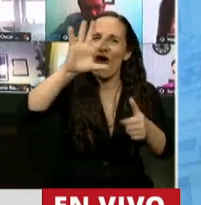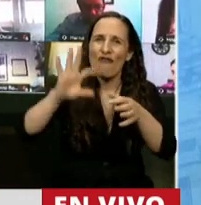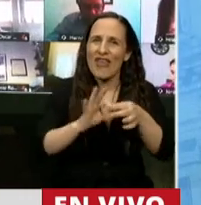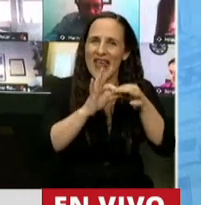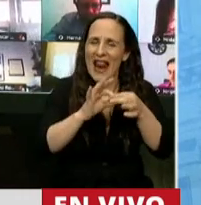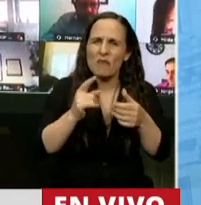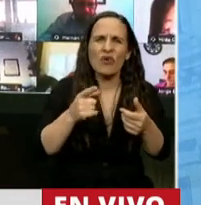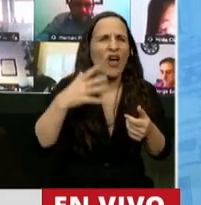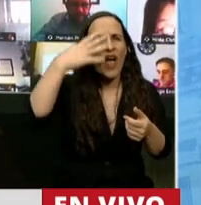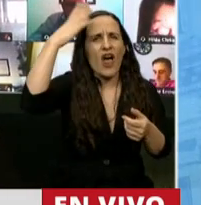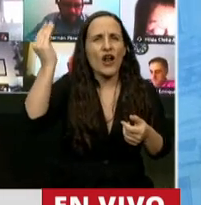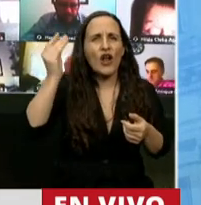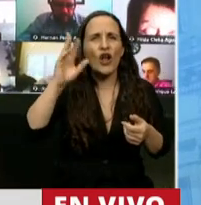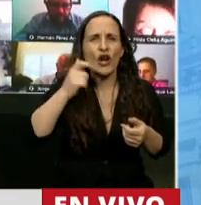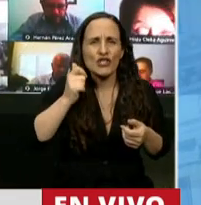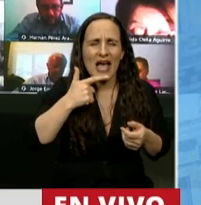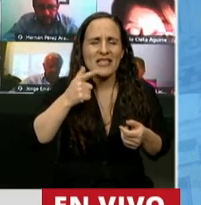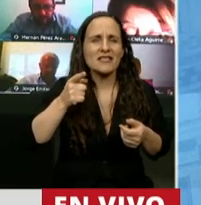Rosas era el gran federal,